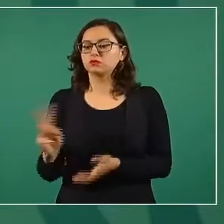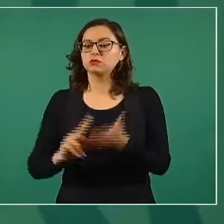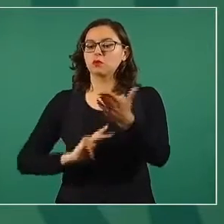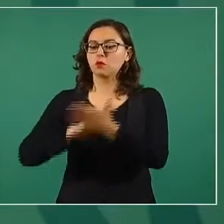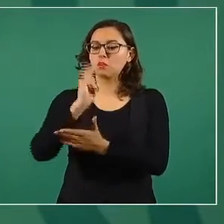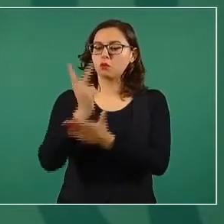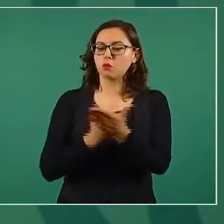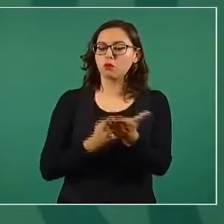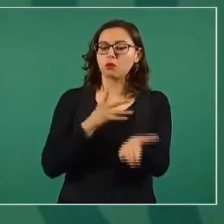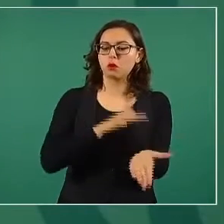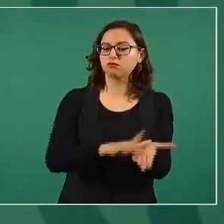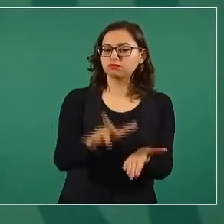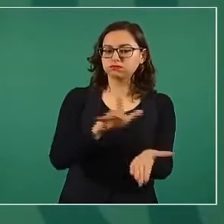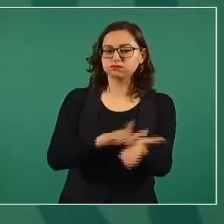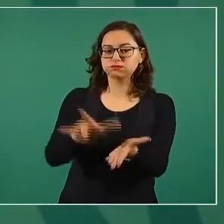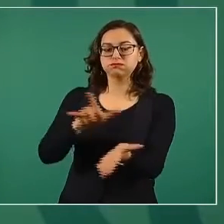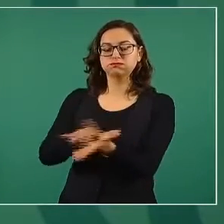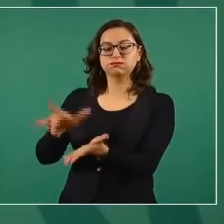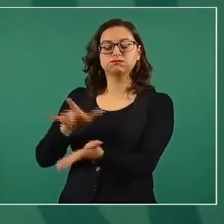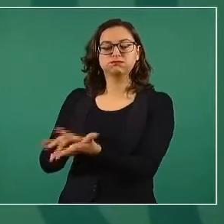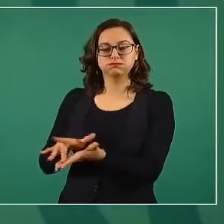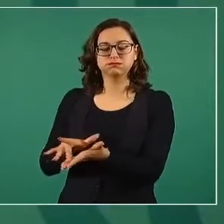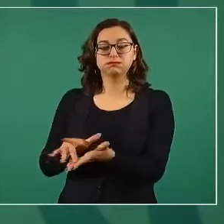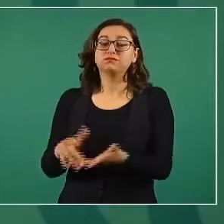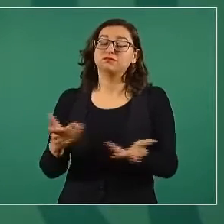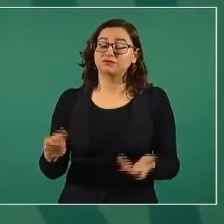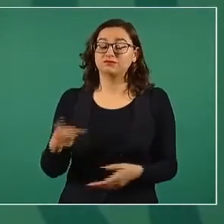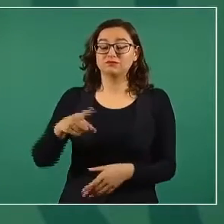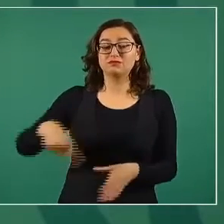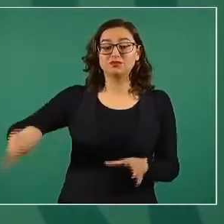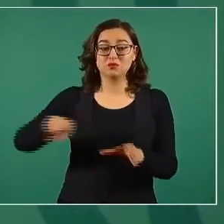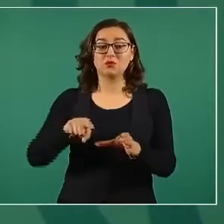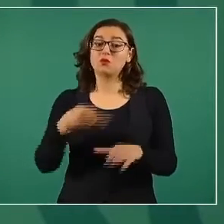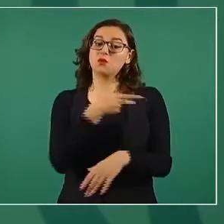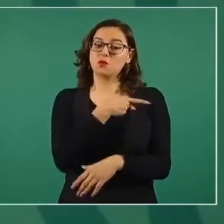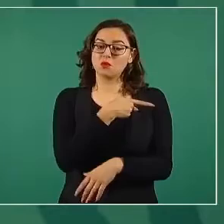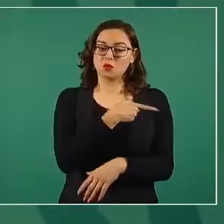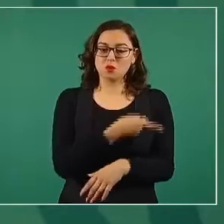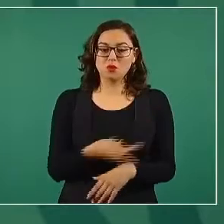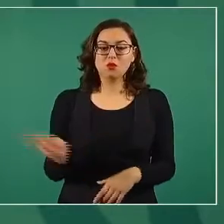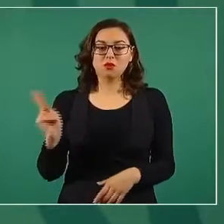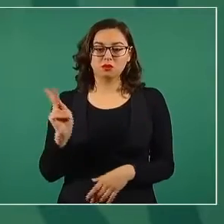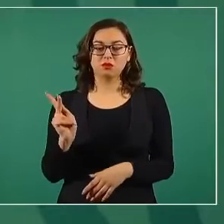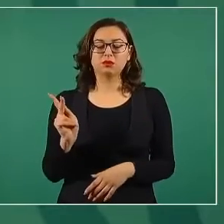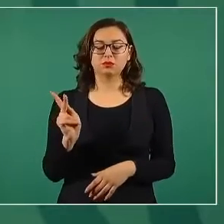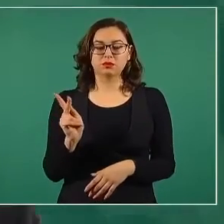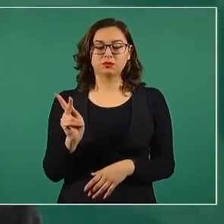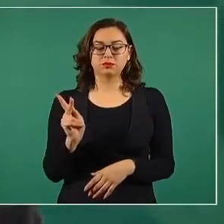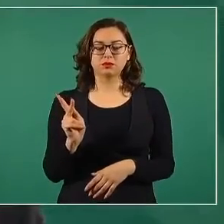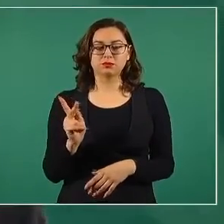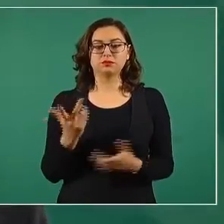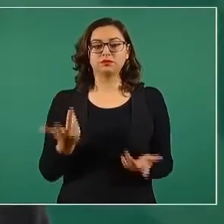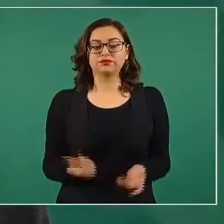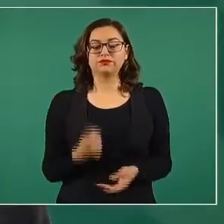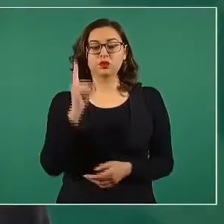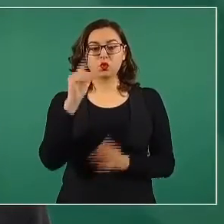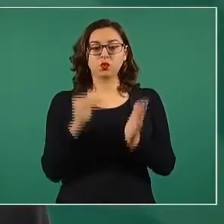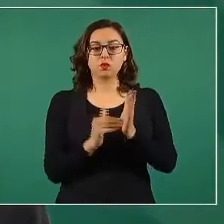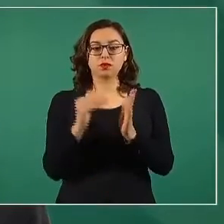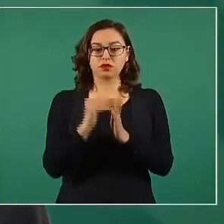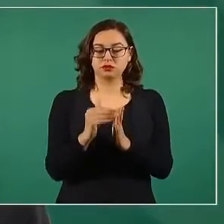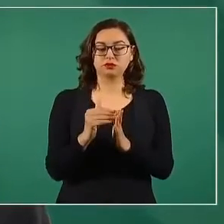a niñas y niños pobres. Se atiende a un millón